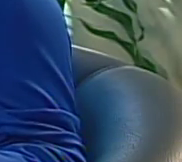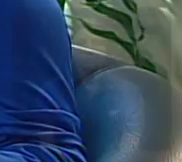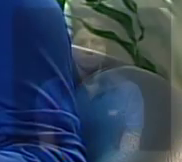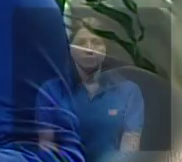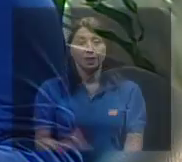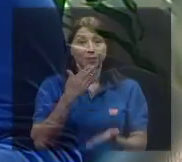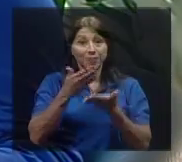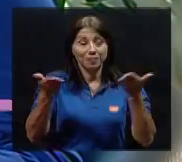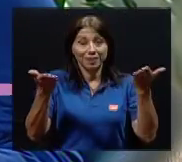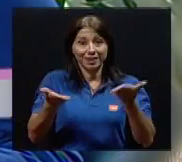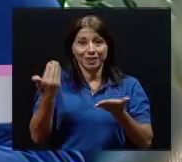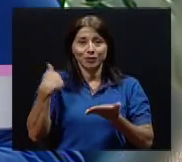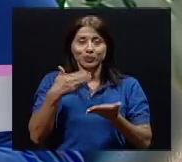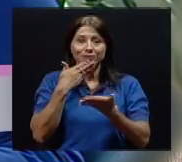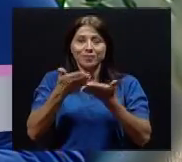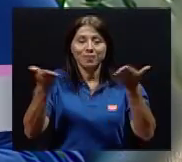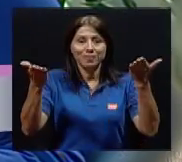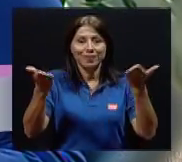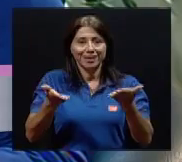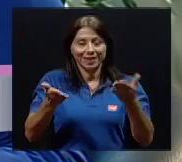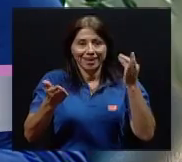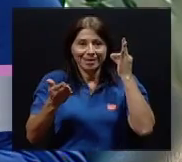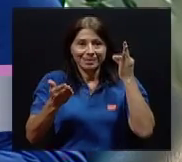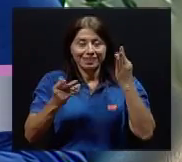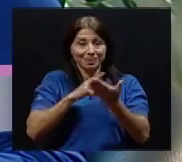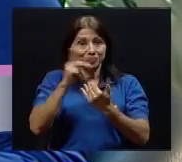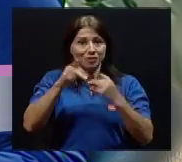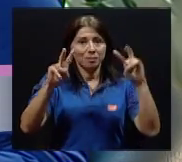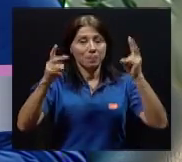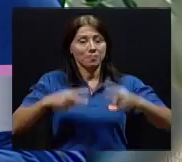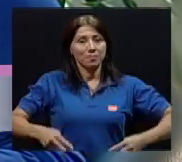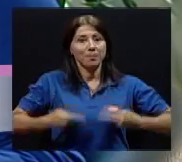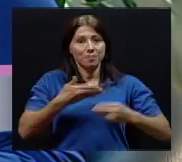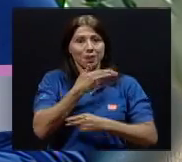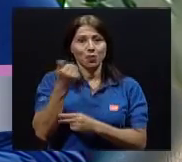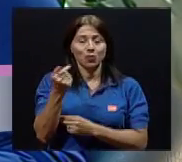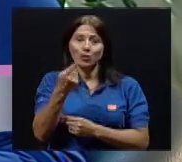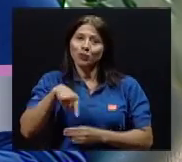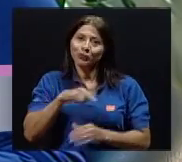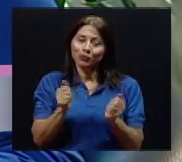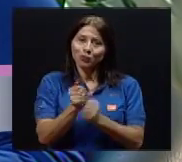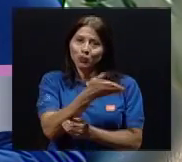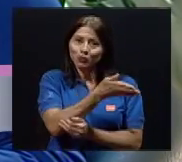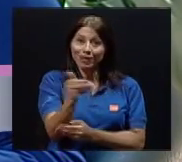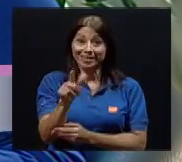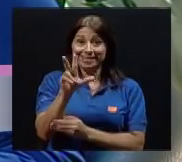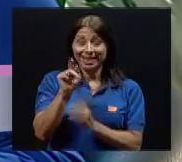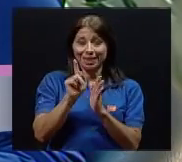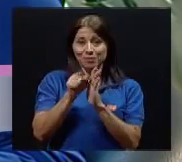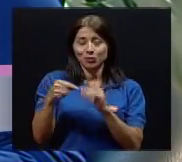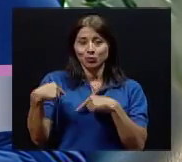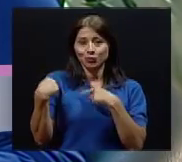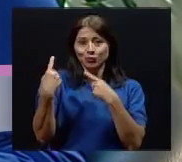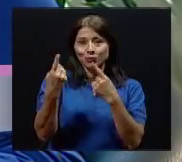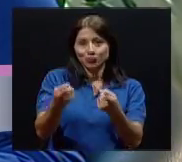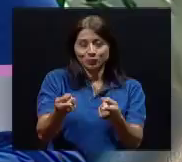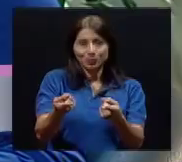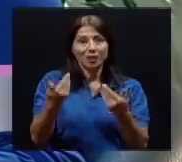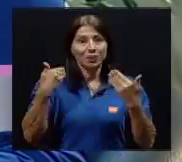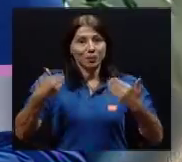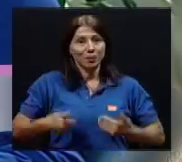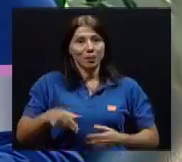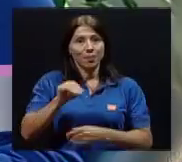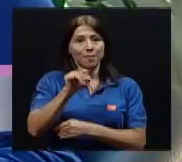Bienvenidos y bienvenidas a Vivir Mejor. Estaremos con ustedes en estos 30 minutos que tenemos de información, María del Maris